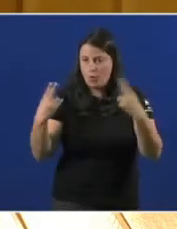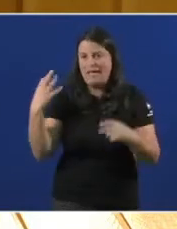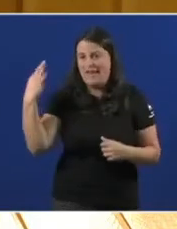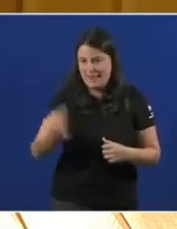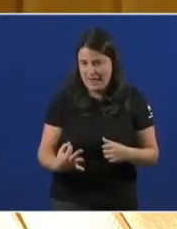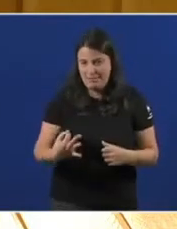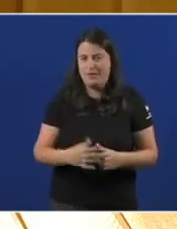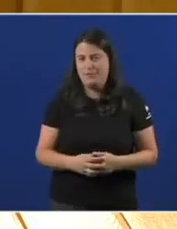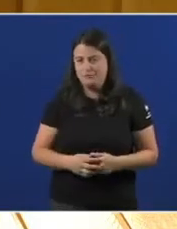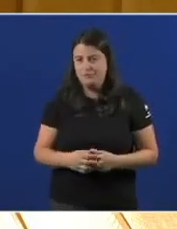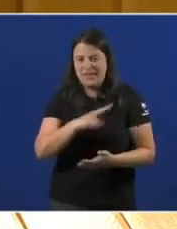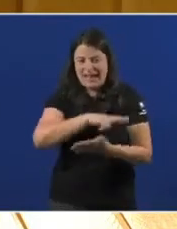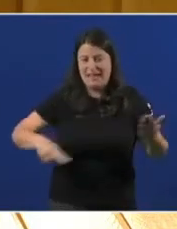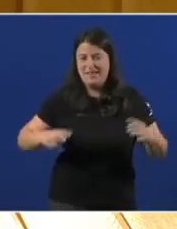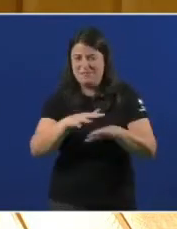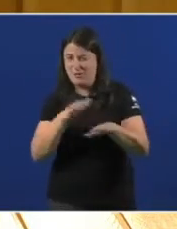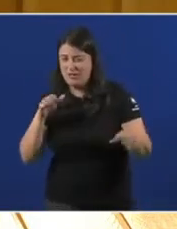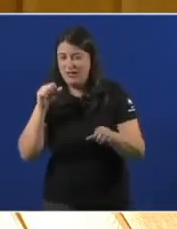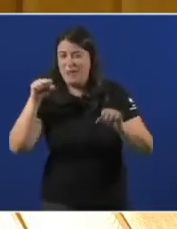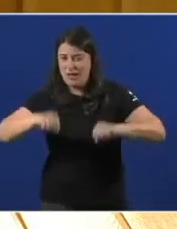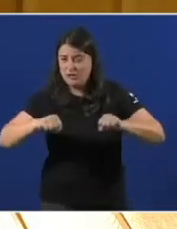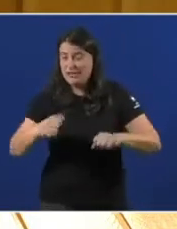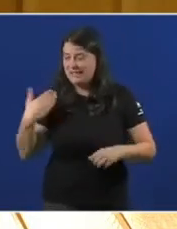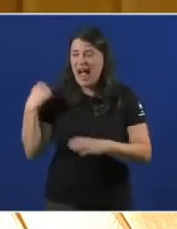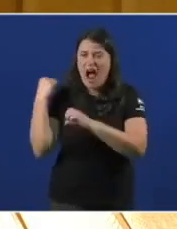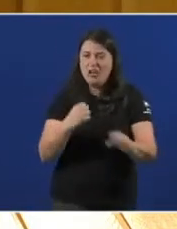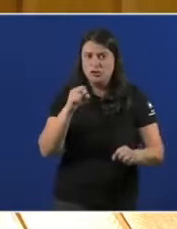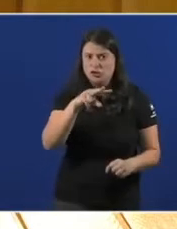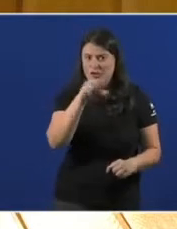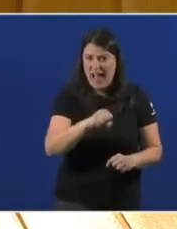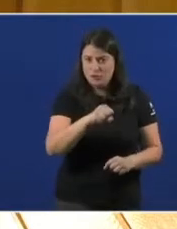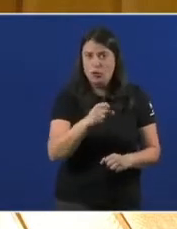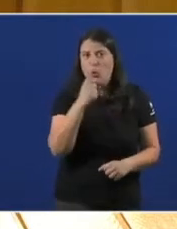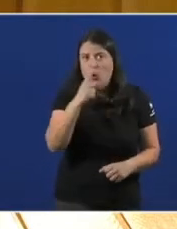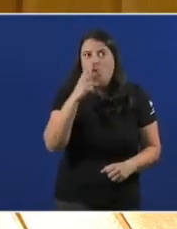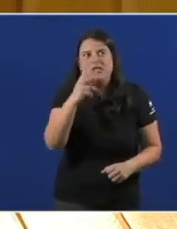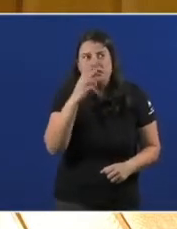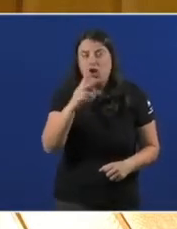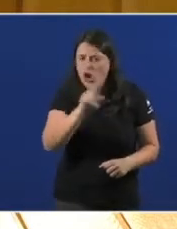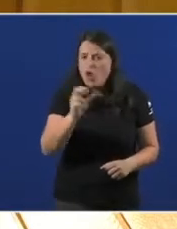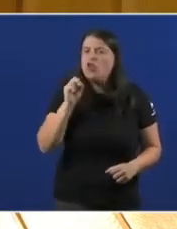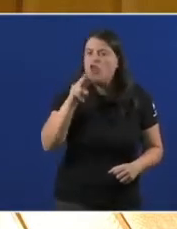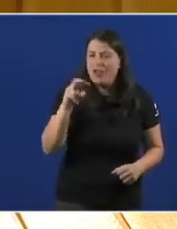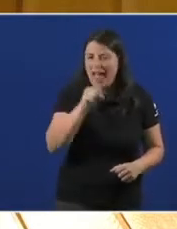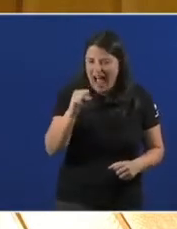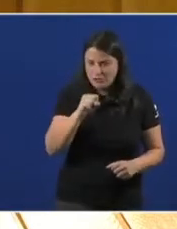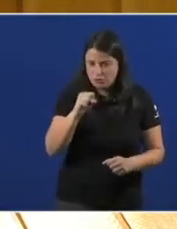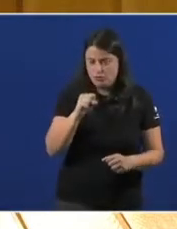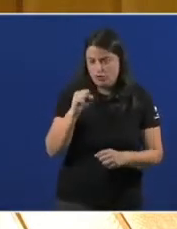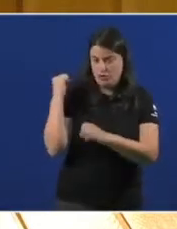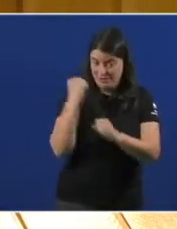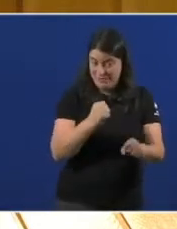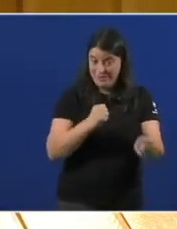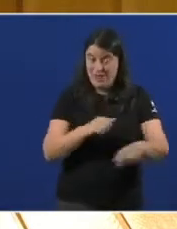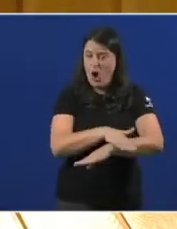Que non a Galiza embellecida en doce anos, doce anos, non un, nin dous, nin tres. Doce anos, señor Feijó, non